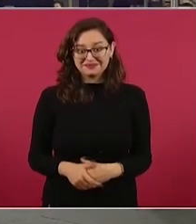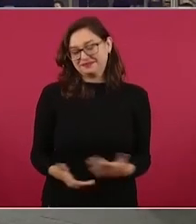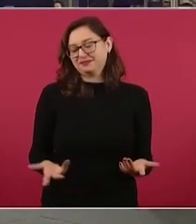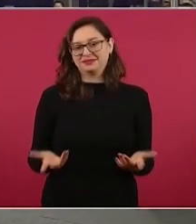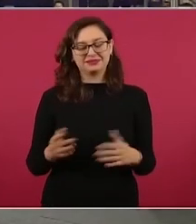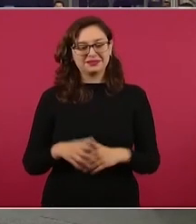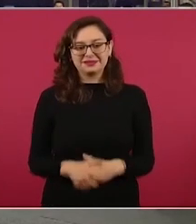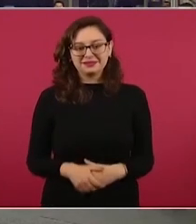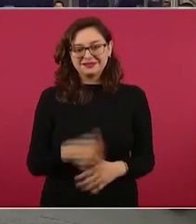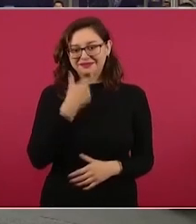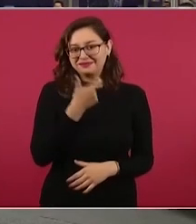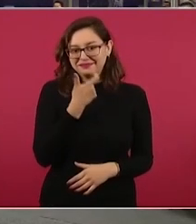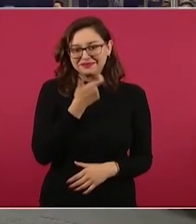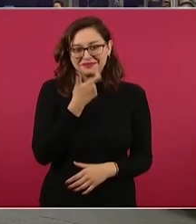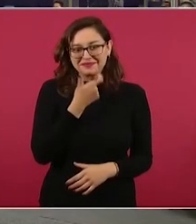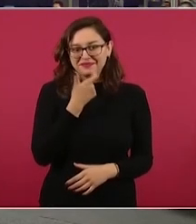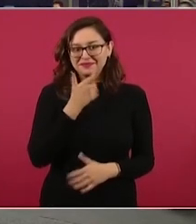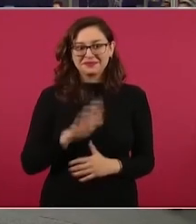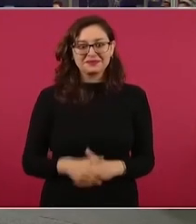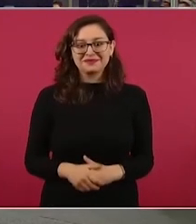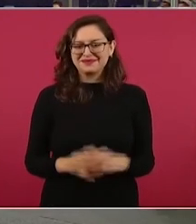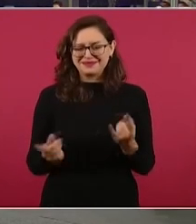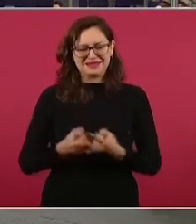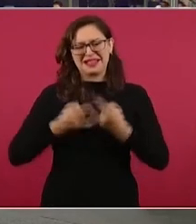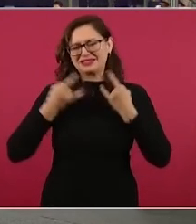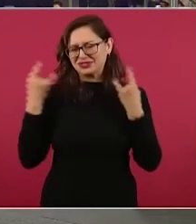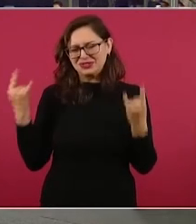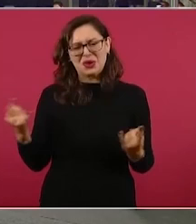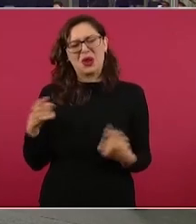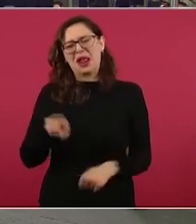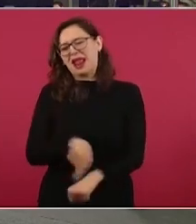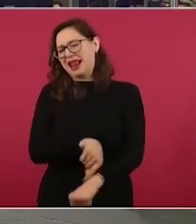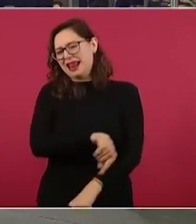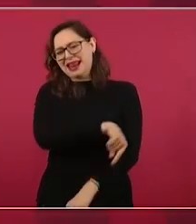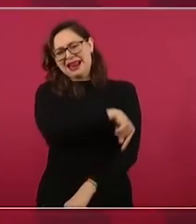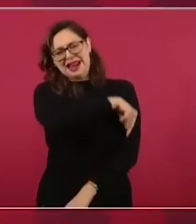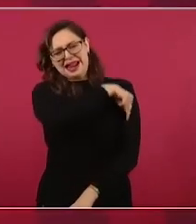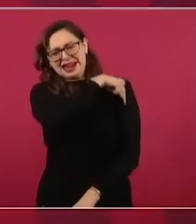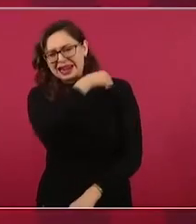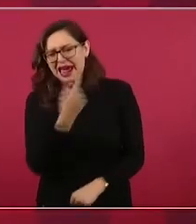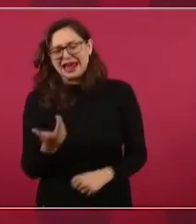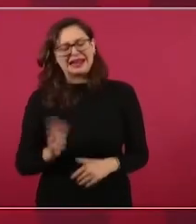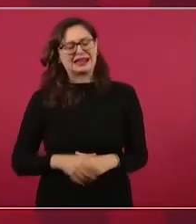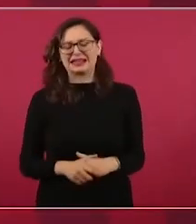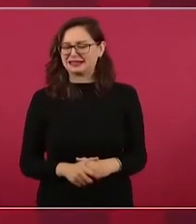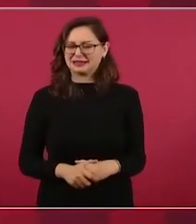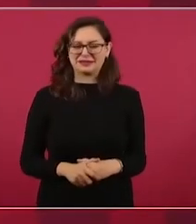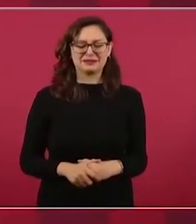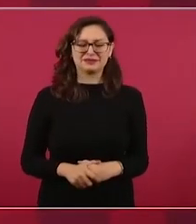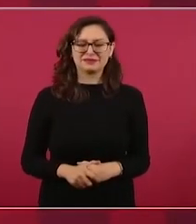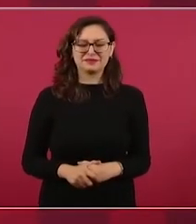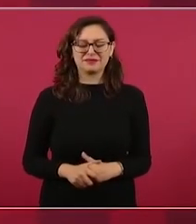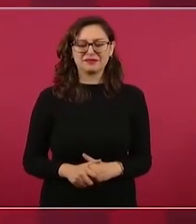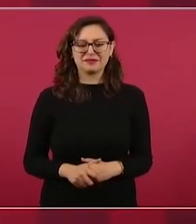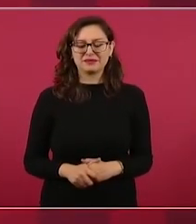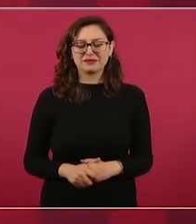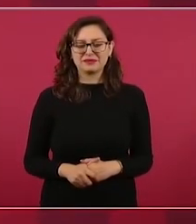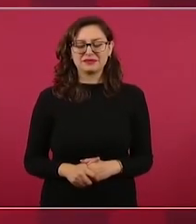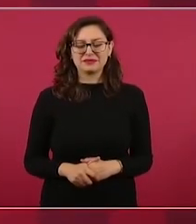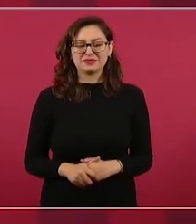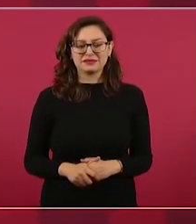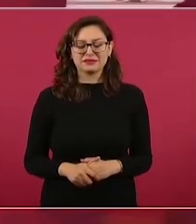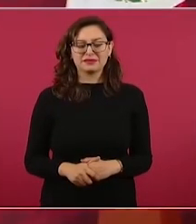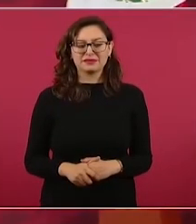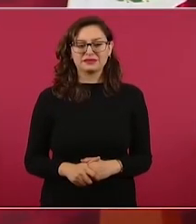pero es muy larga la historia y además yo hasta llamaría